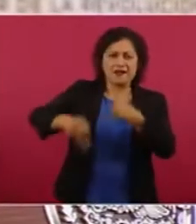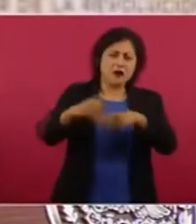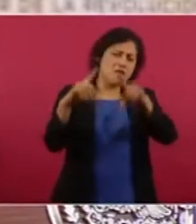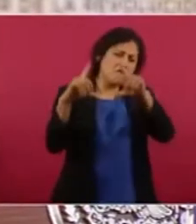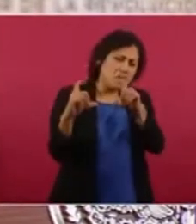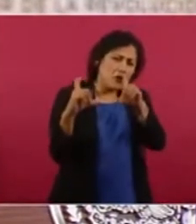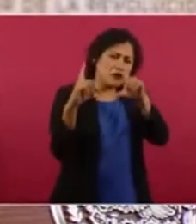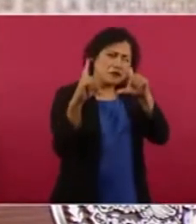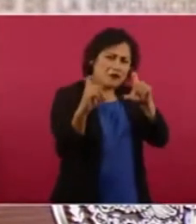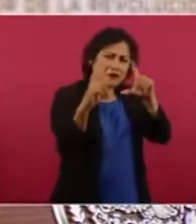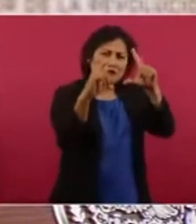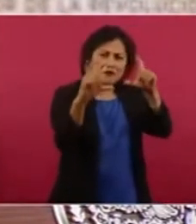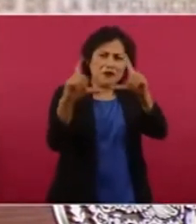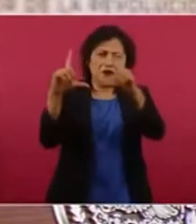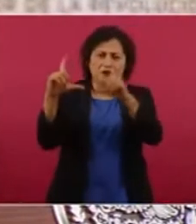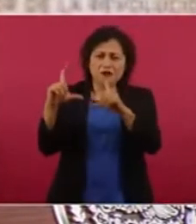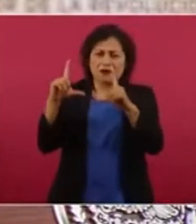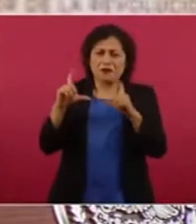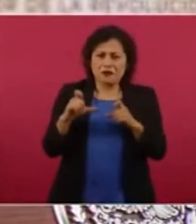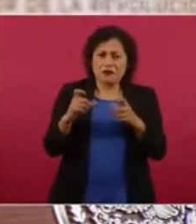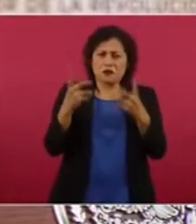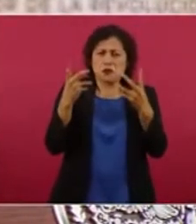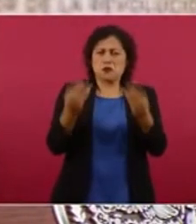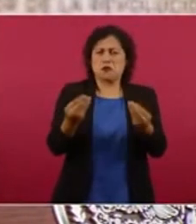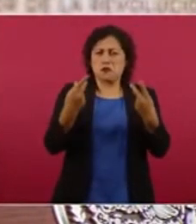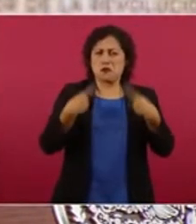familias completa